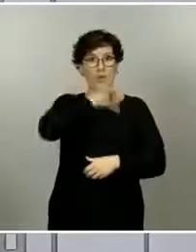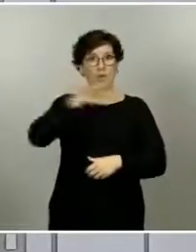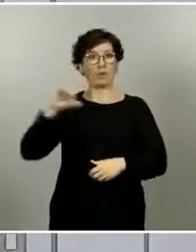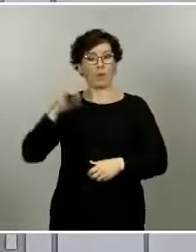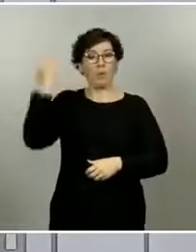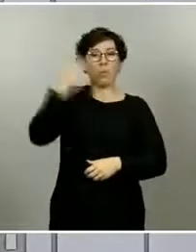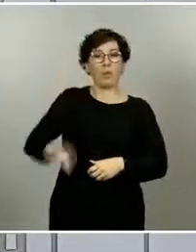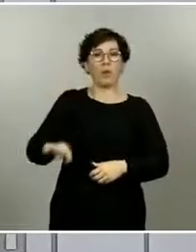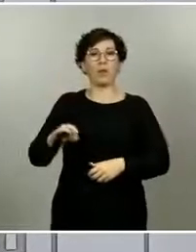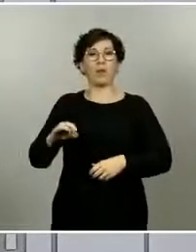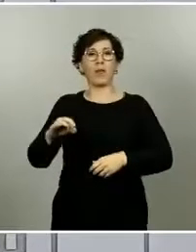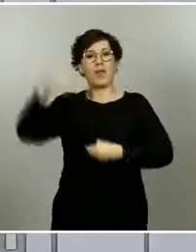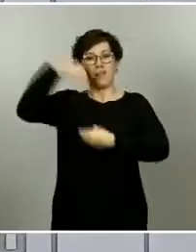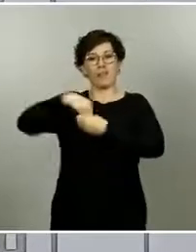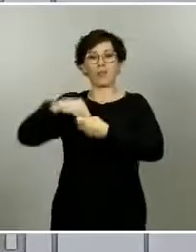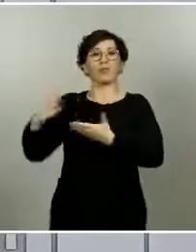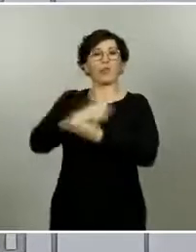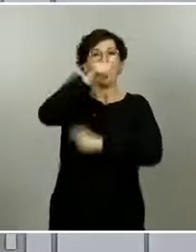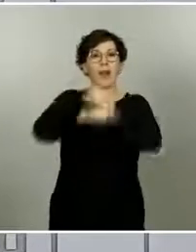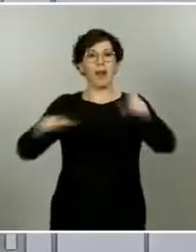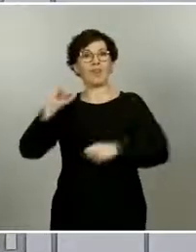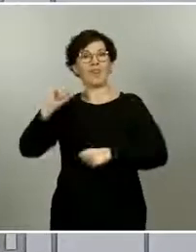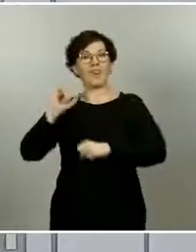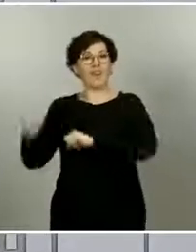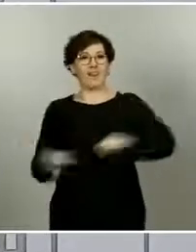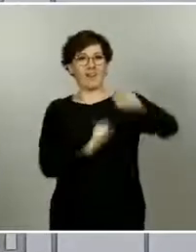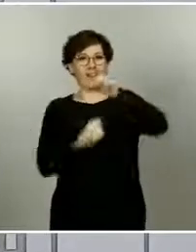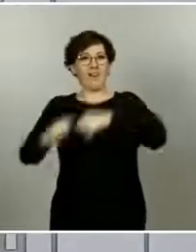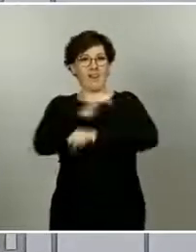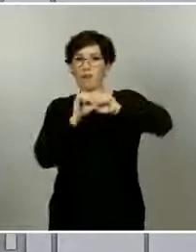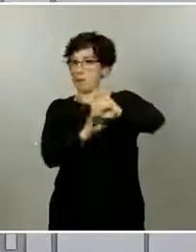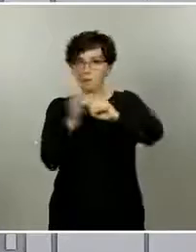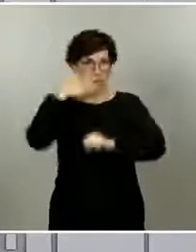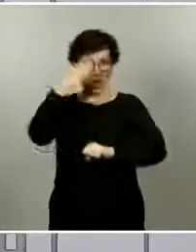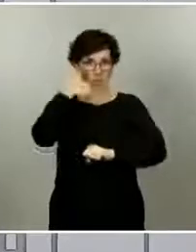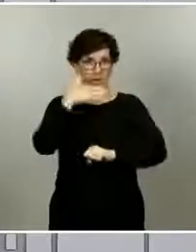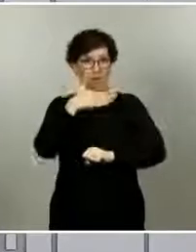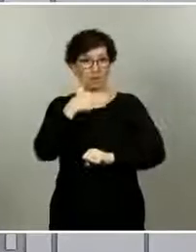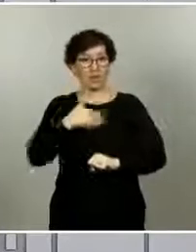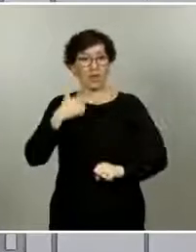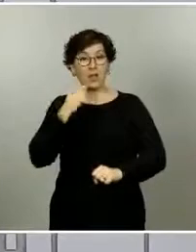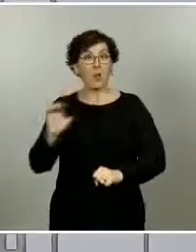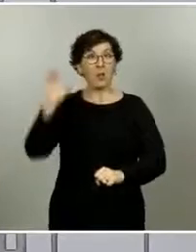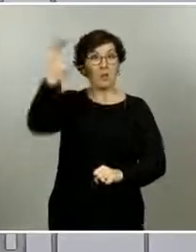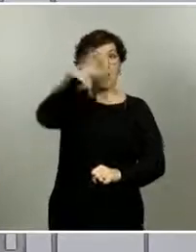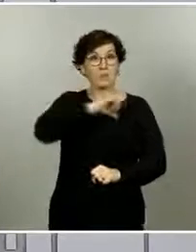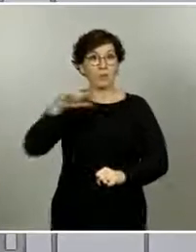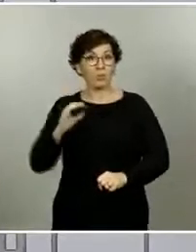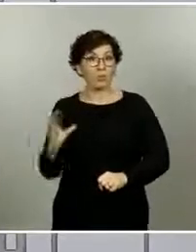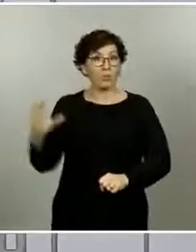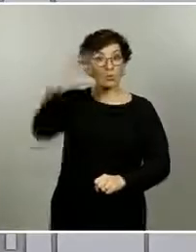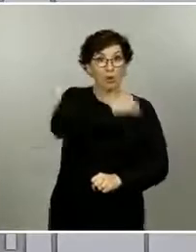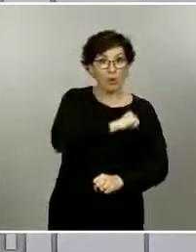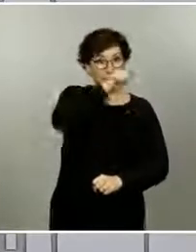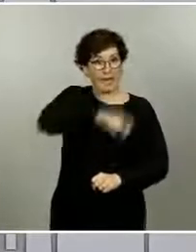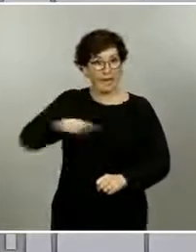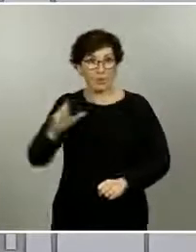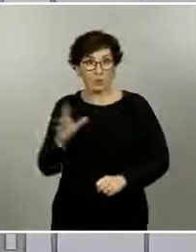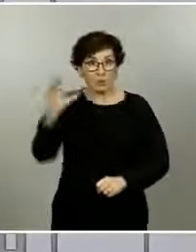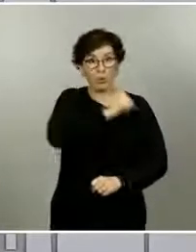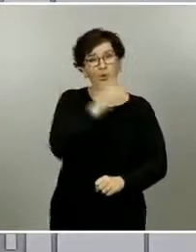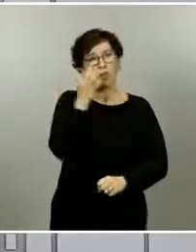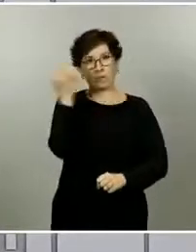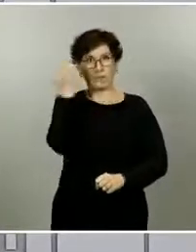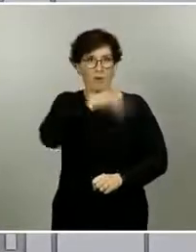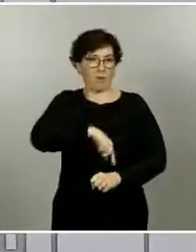de futuros rebrotes. Por lo tanto, todas las comunidades autónomas van a tener que entender y toda la población de todas las comunidades autónomas vais a